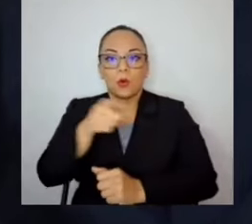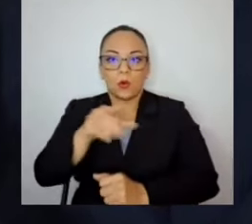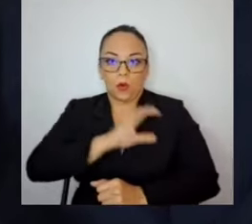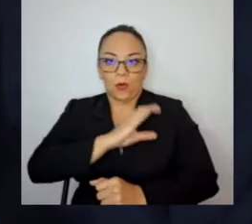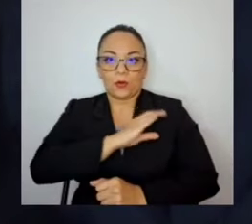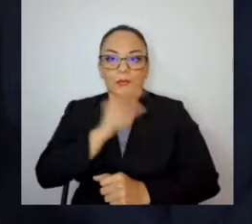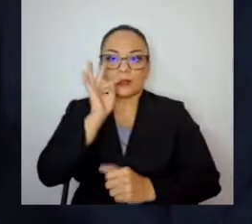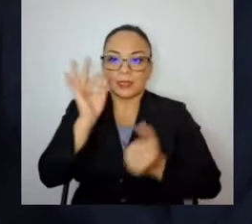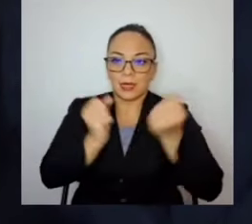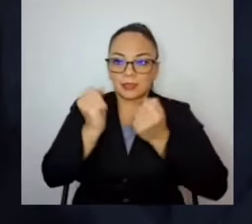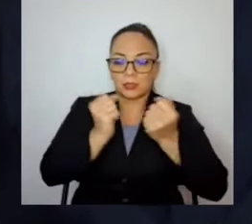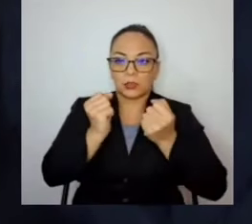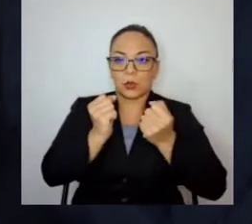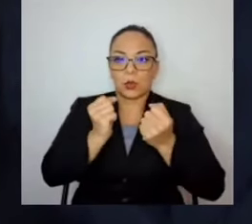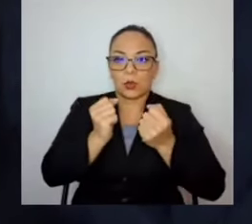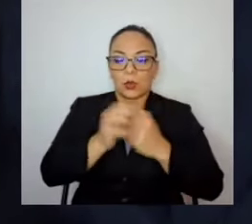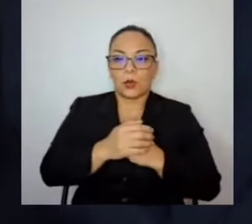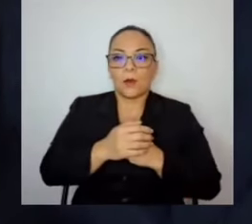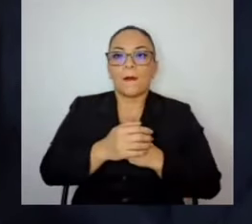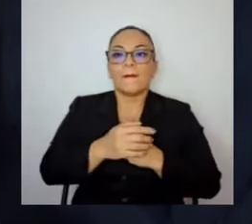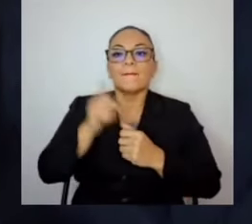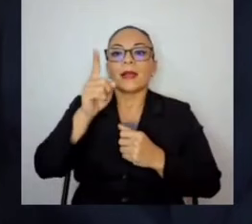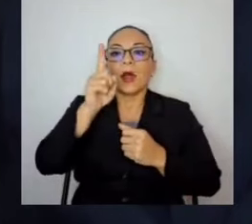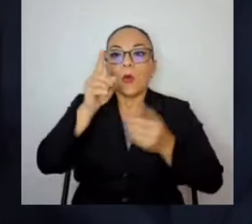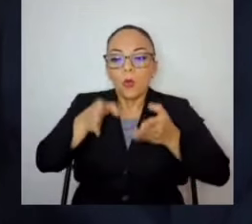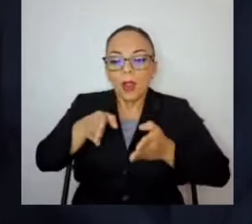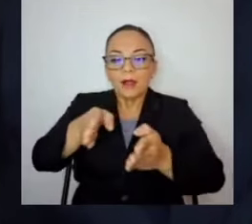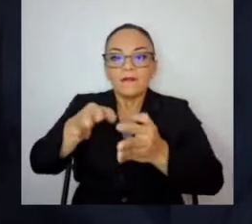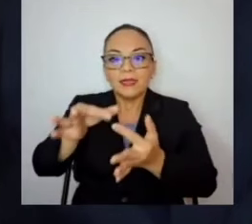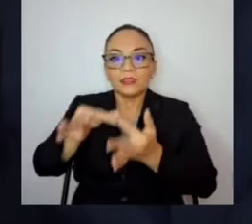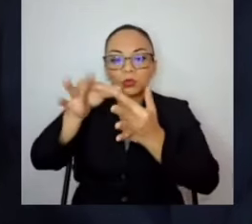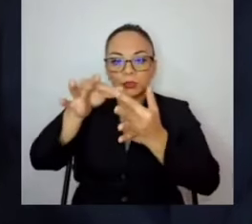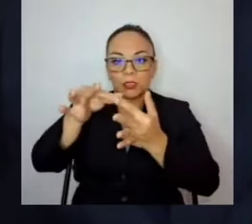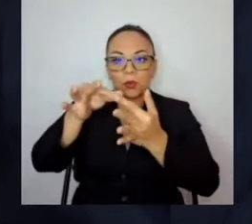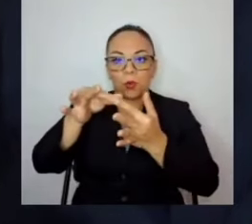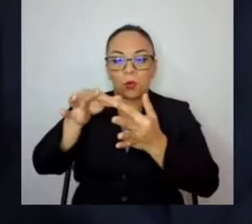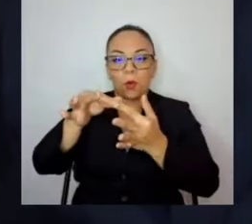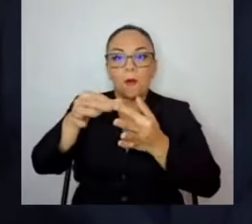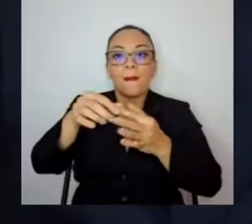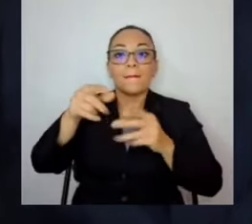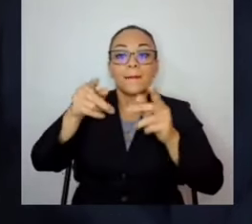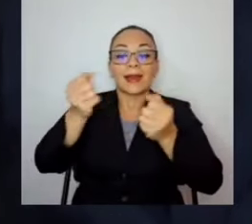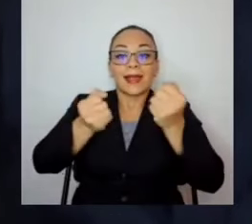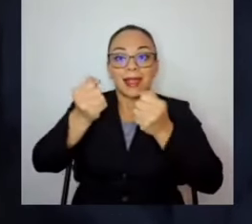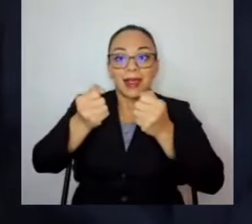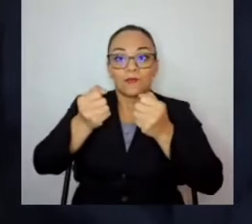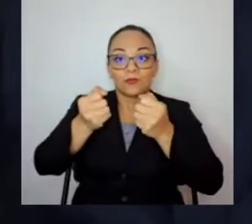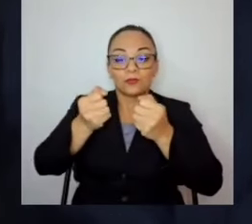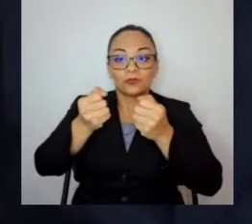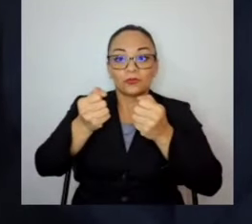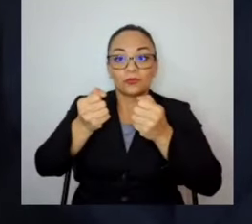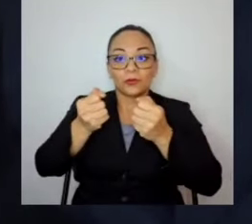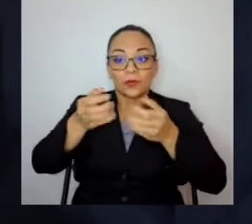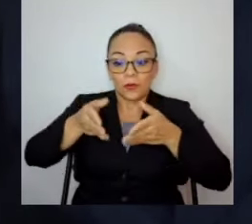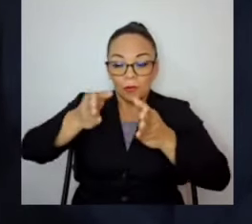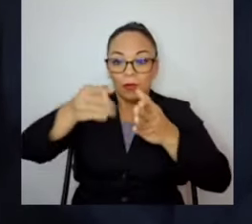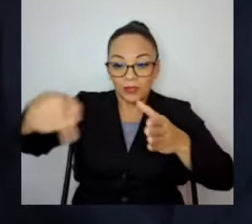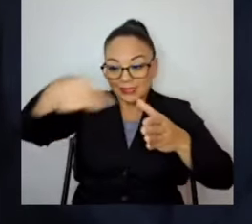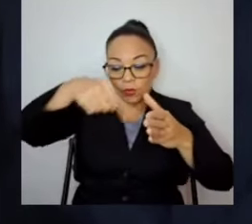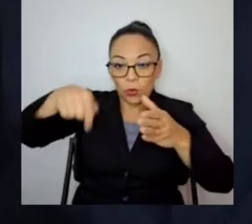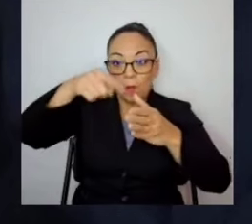generar un carril exclusivo para la salida de Circunvalación hacia Escazú por la Ruta 27.